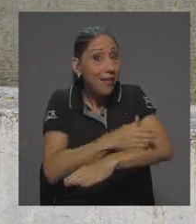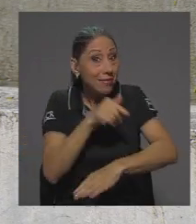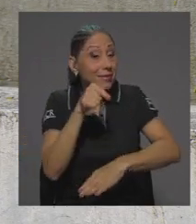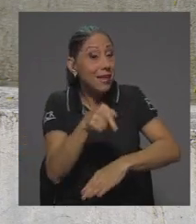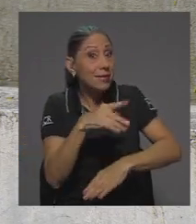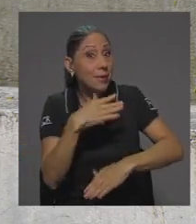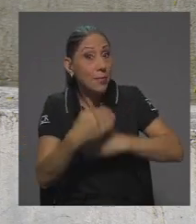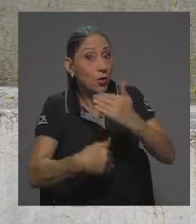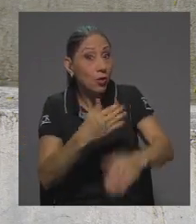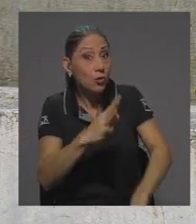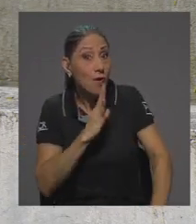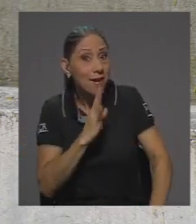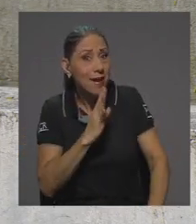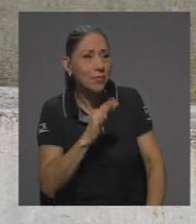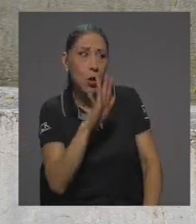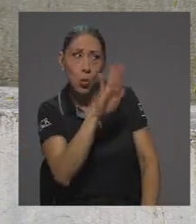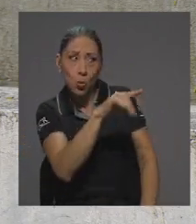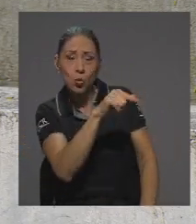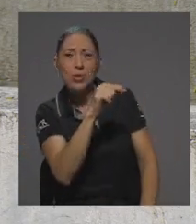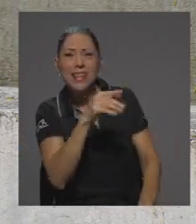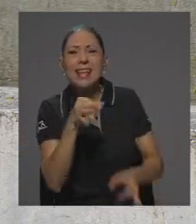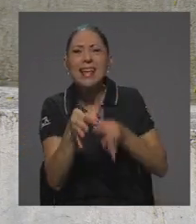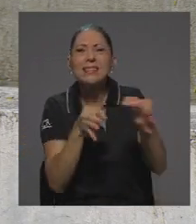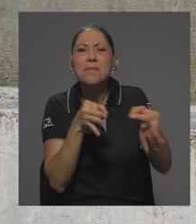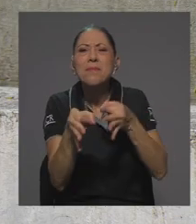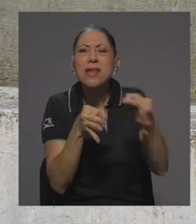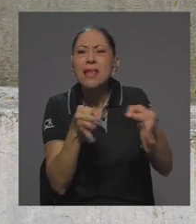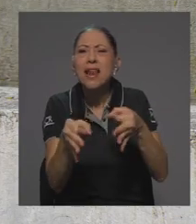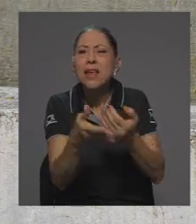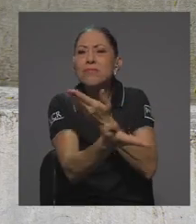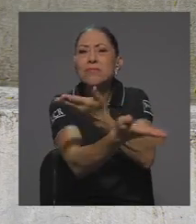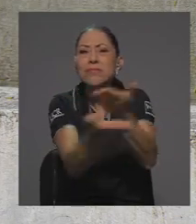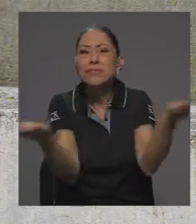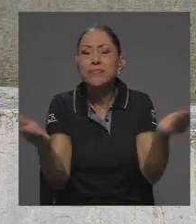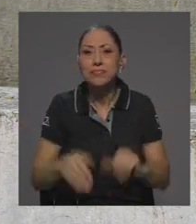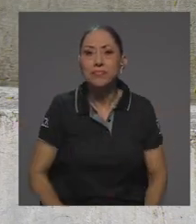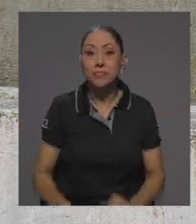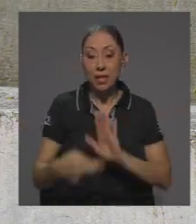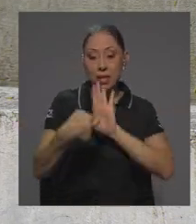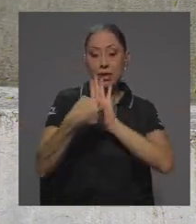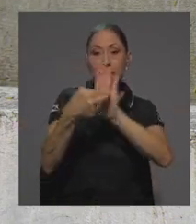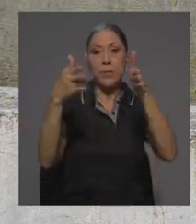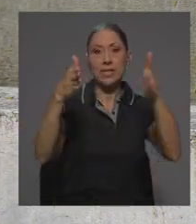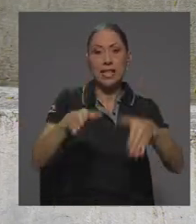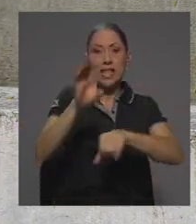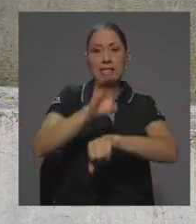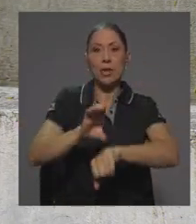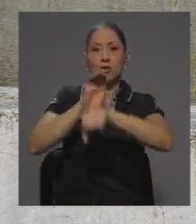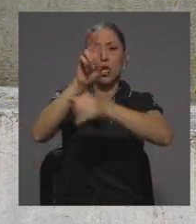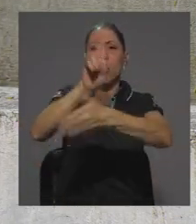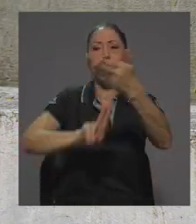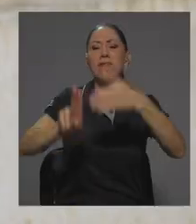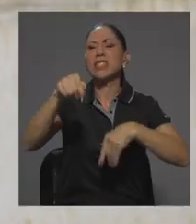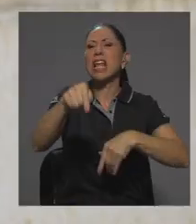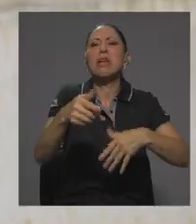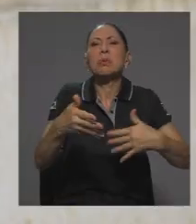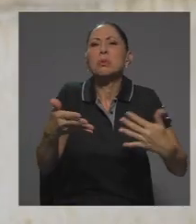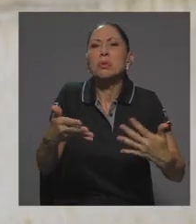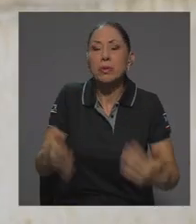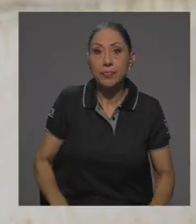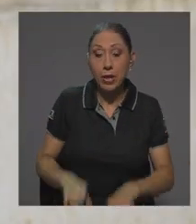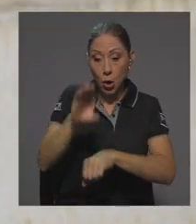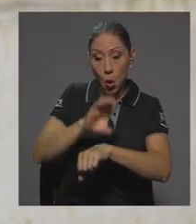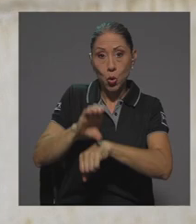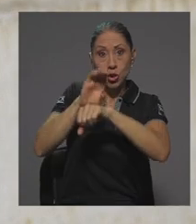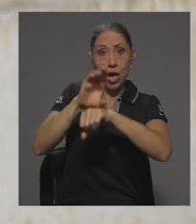acerca, expliquemos un poquito al público fuera de la universidad ¿Qué son estos representantes al Consejo Universitario de nuestra institución? Sí, el